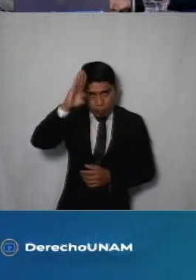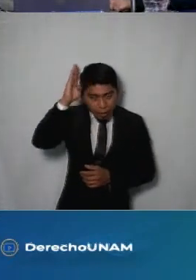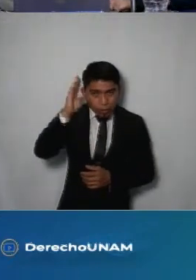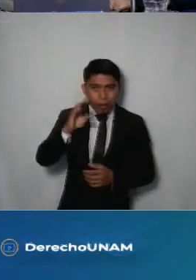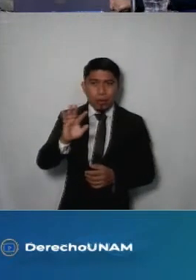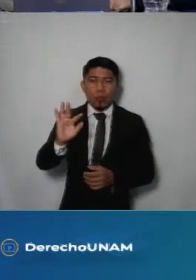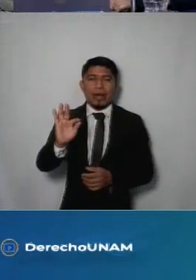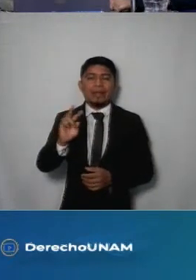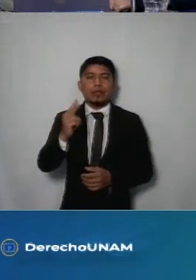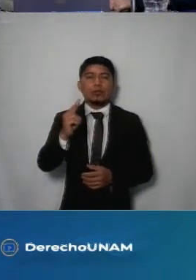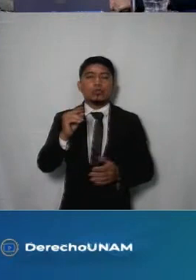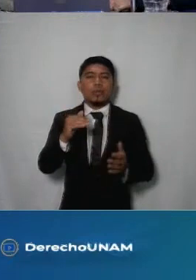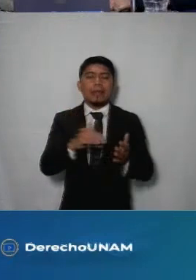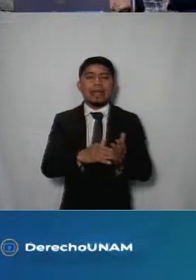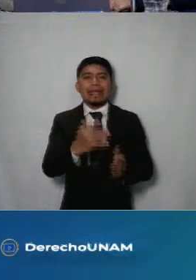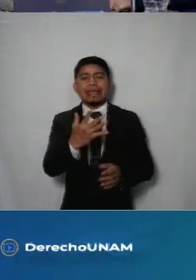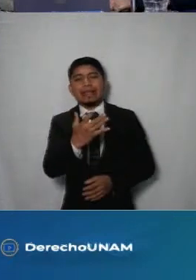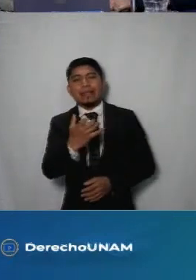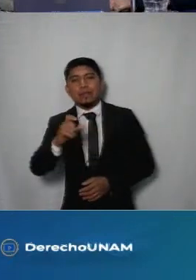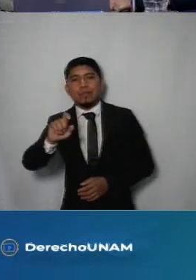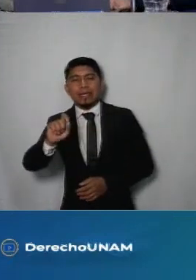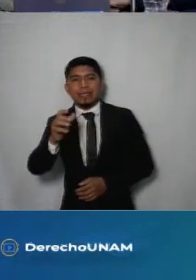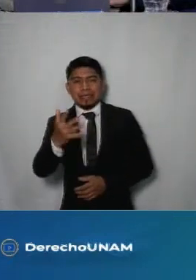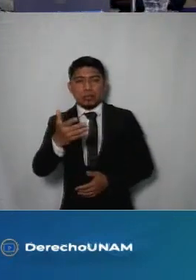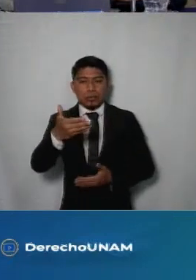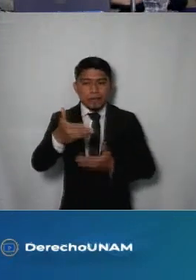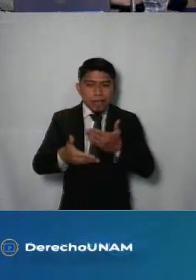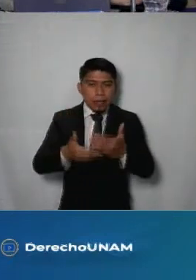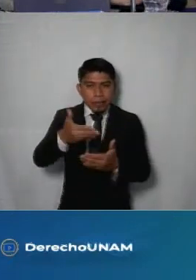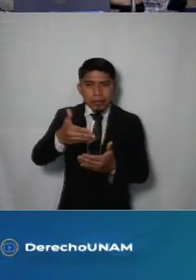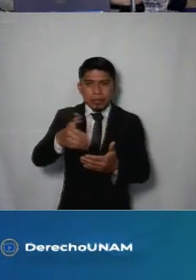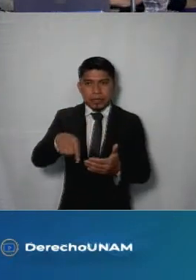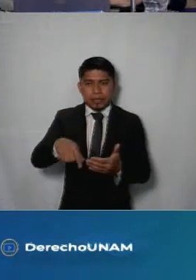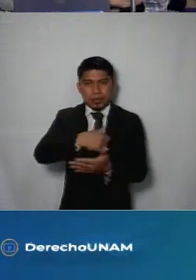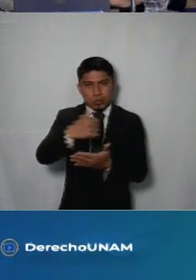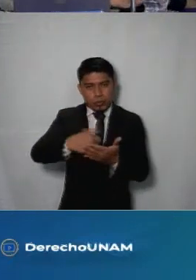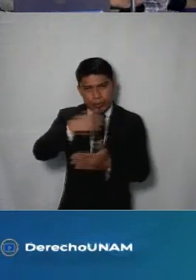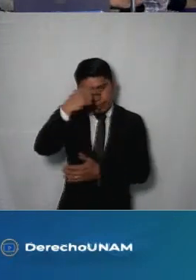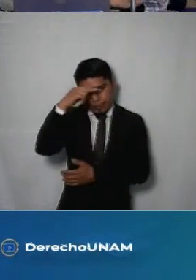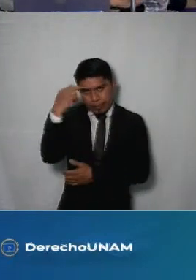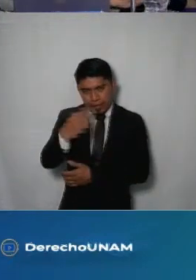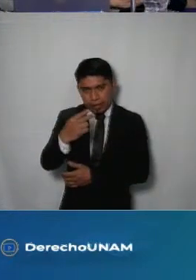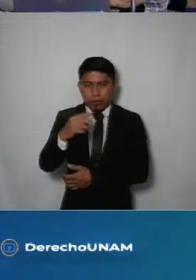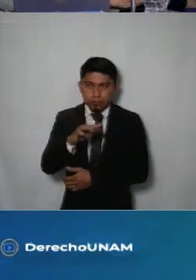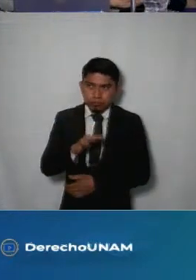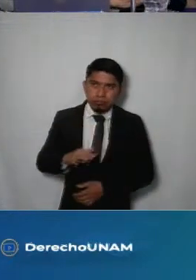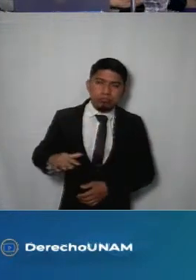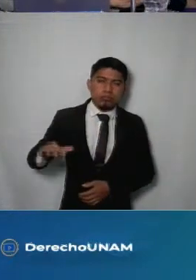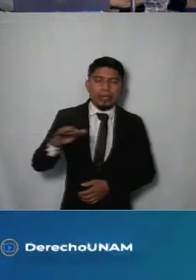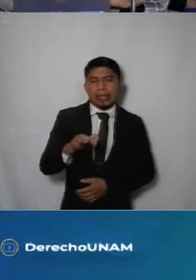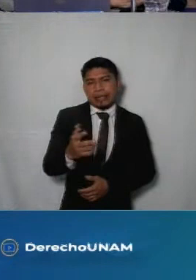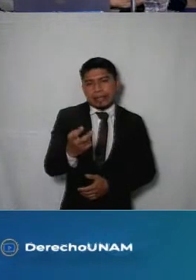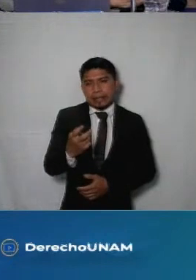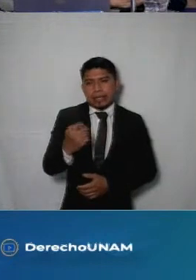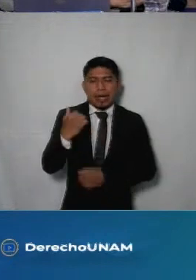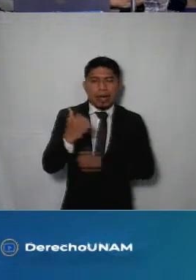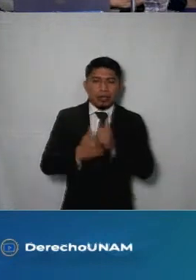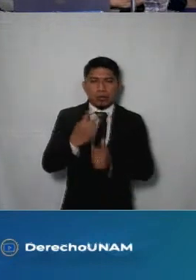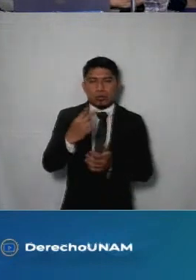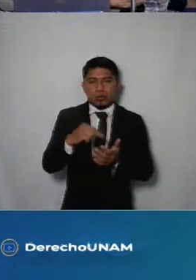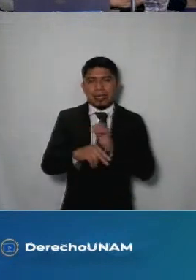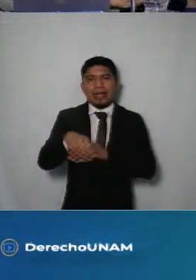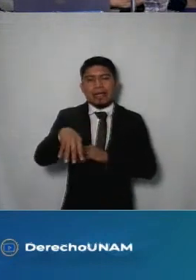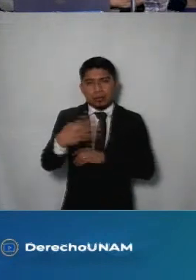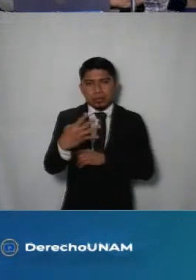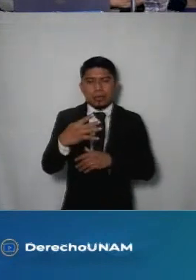obligado ha dado un total de 42 mil 525 servicios a esta ciudadanía de esta capital y siendo el año